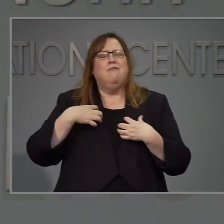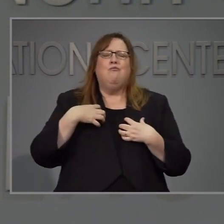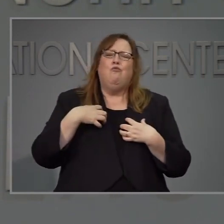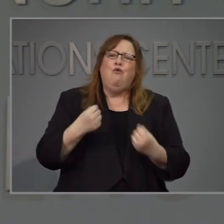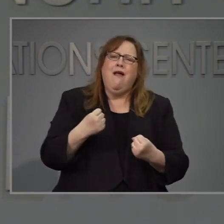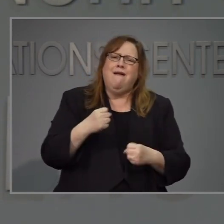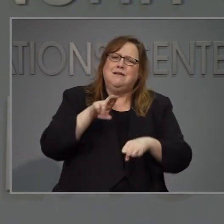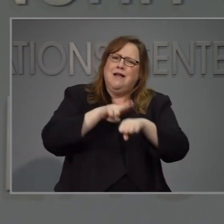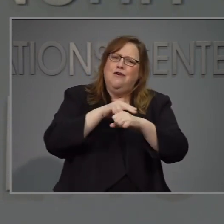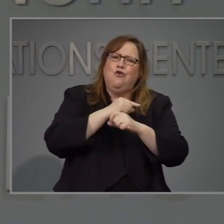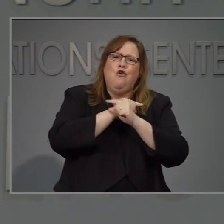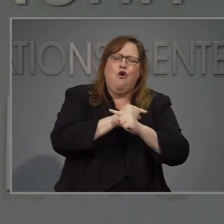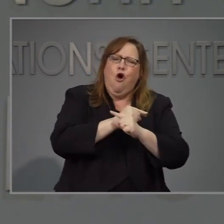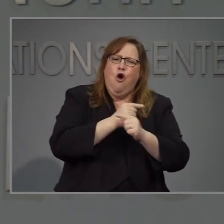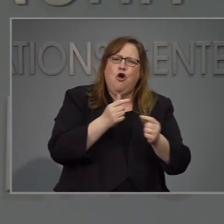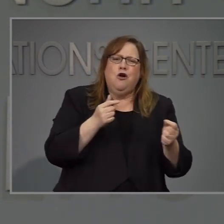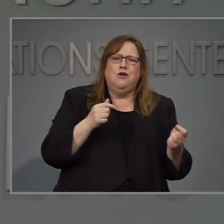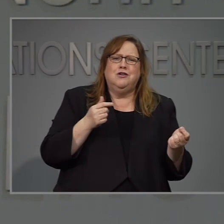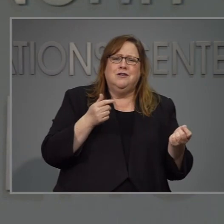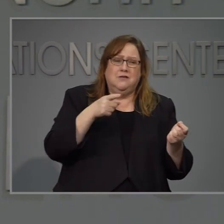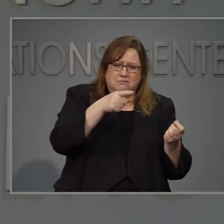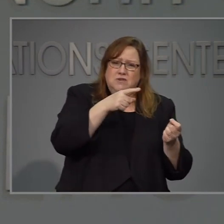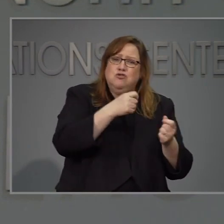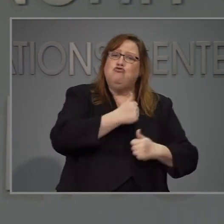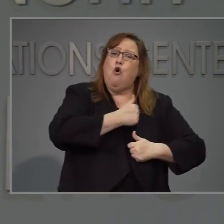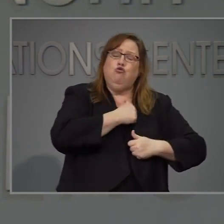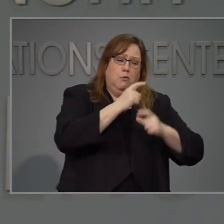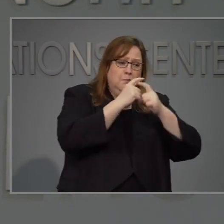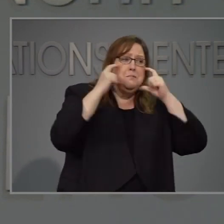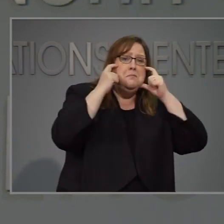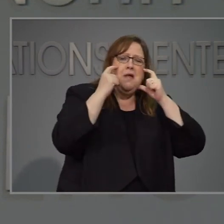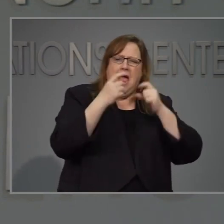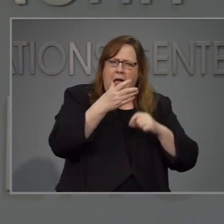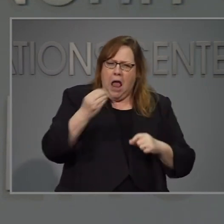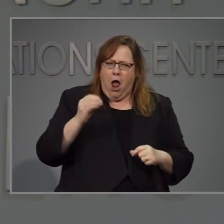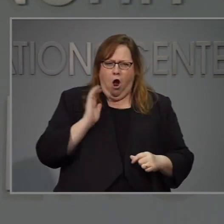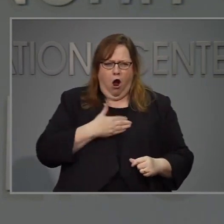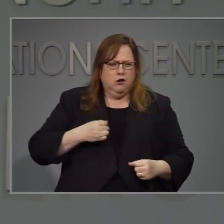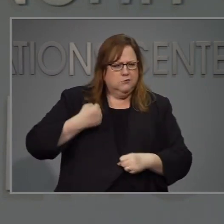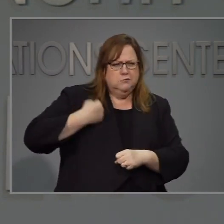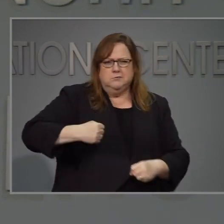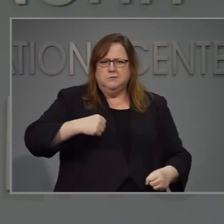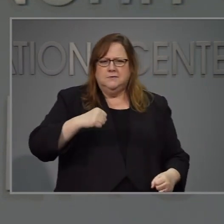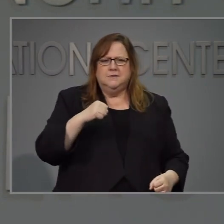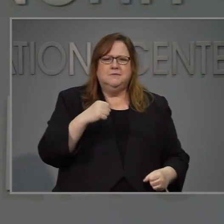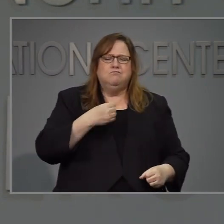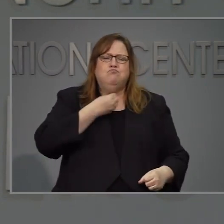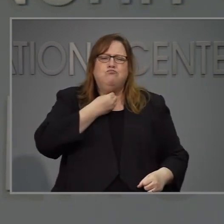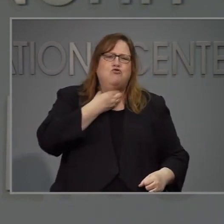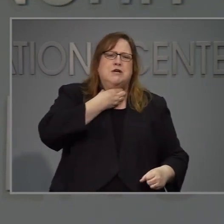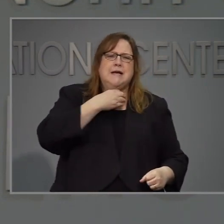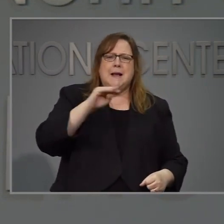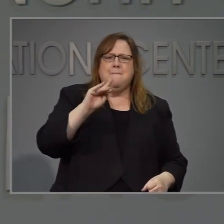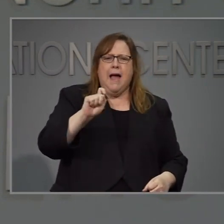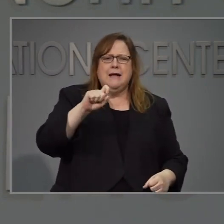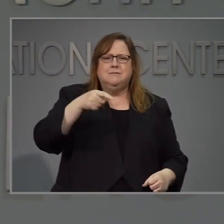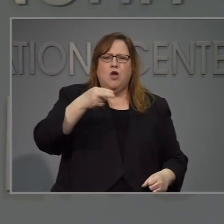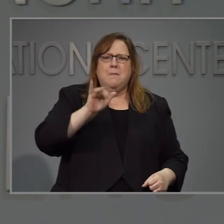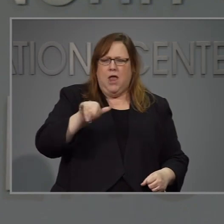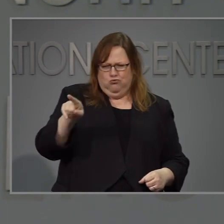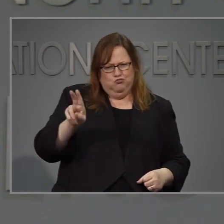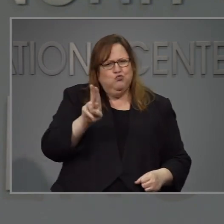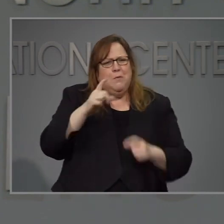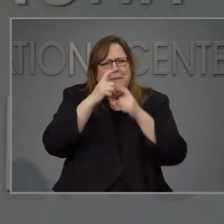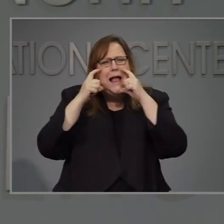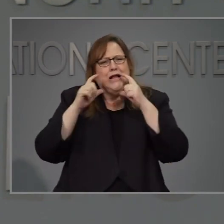nuestros soldados de la guardia nacional y nuestro infante de marina Max pb que los llevan puestos finalmente quiero pedirles a